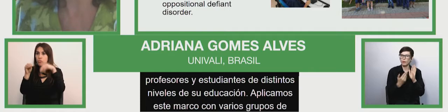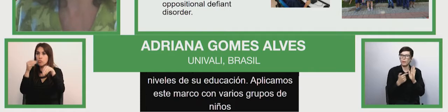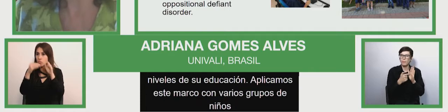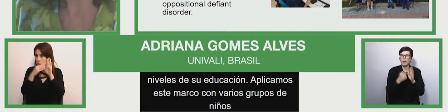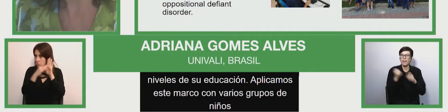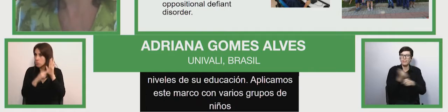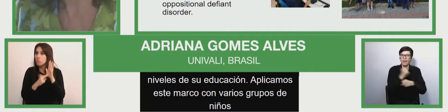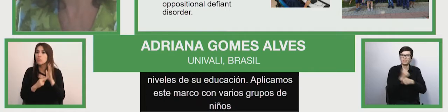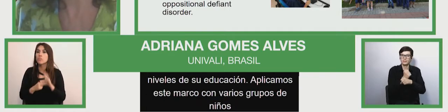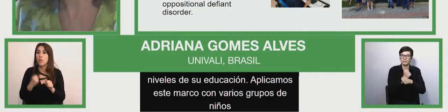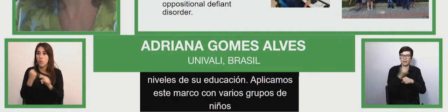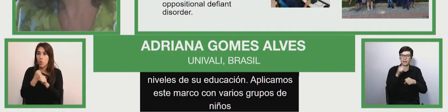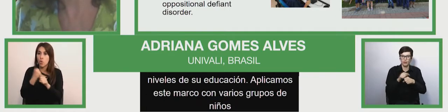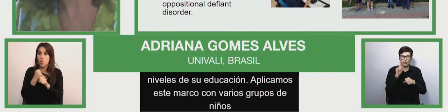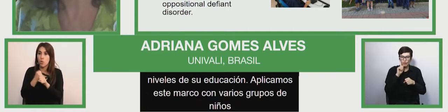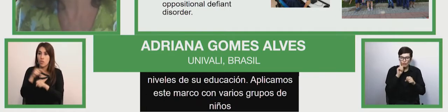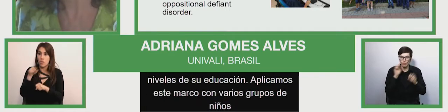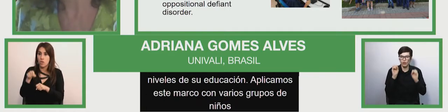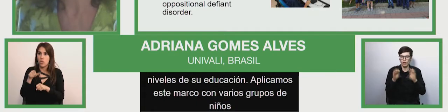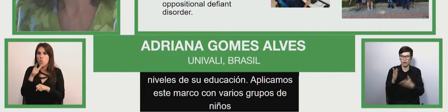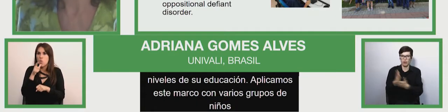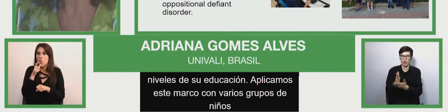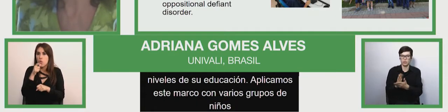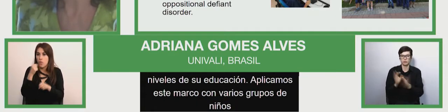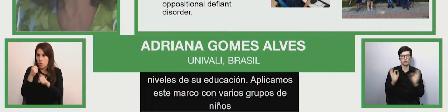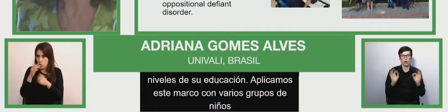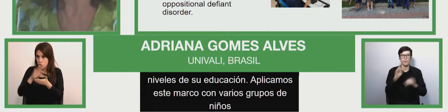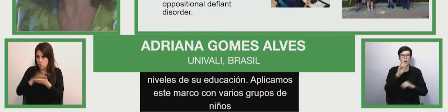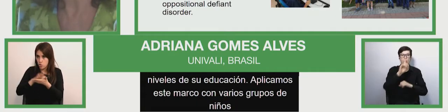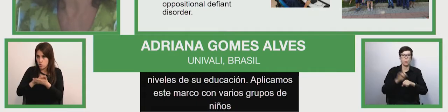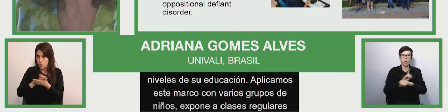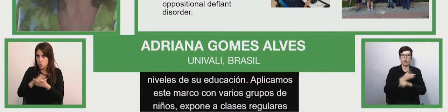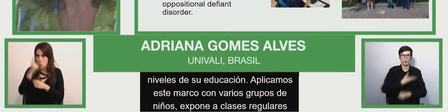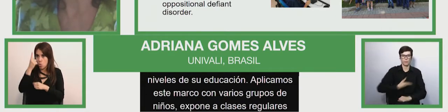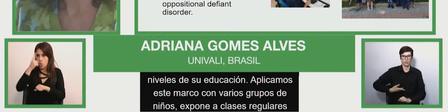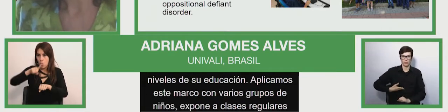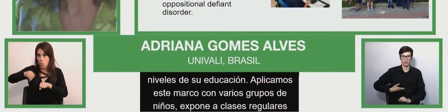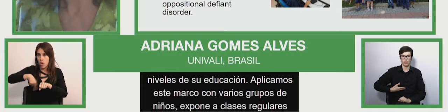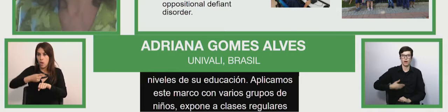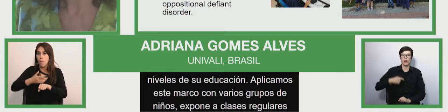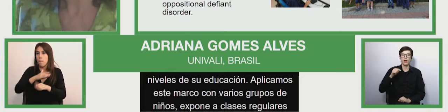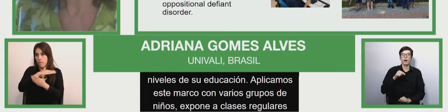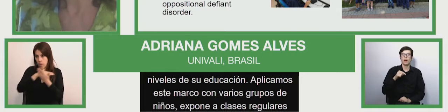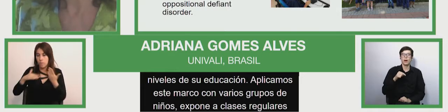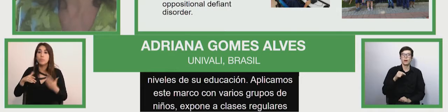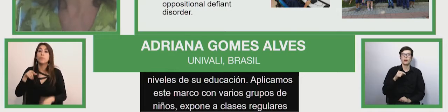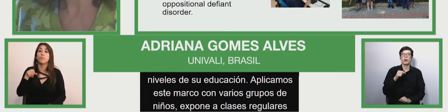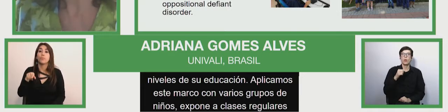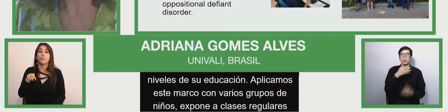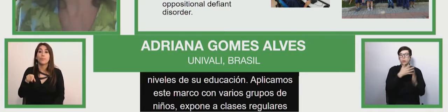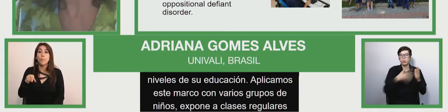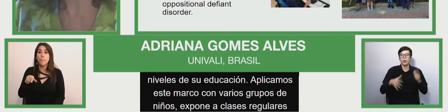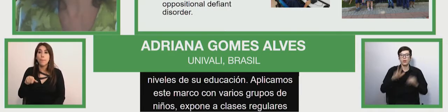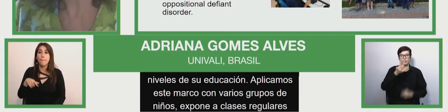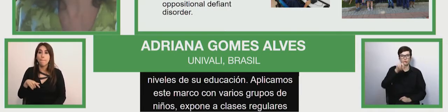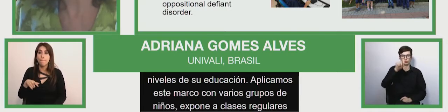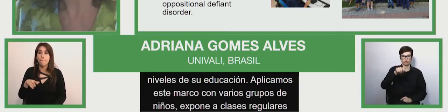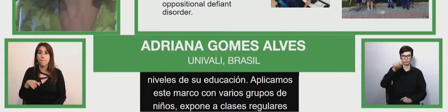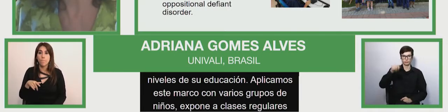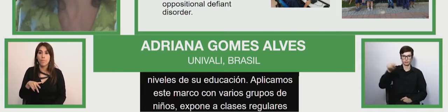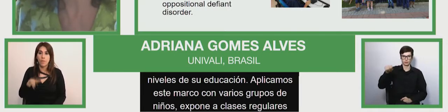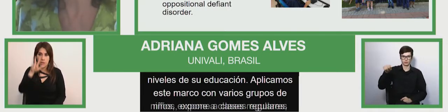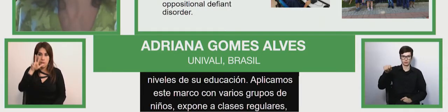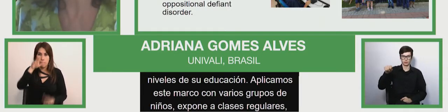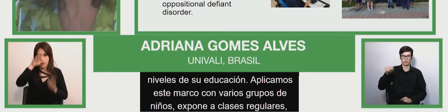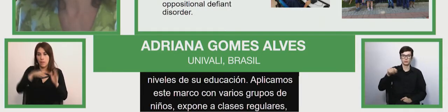expone a clases regulares de una hora y media durante ocho meses. La primera aplicación